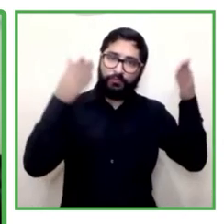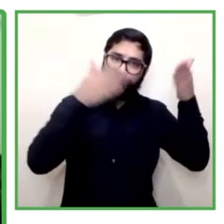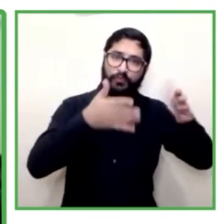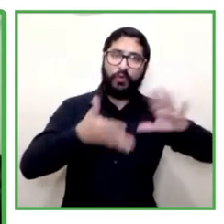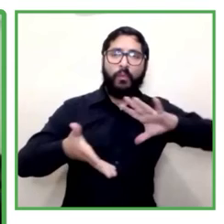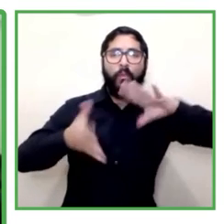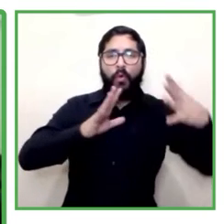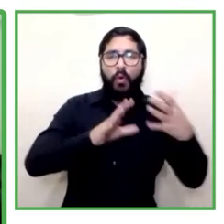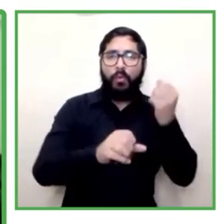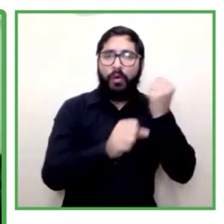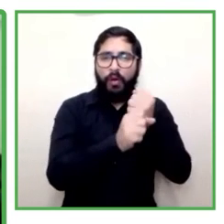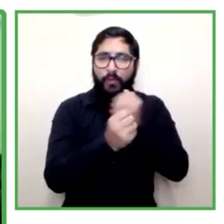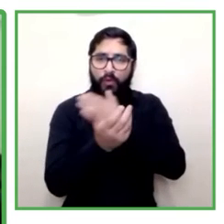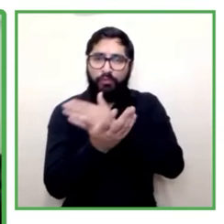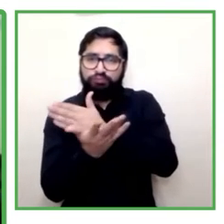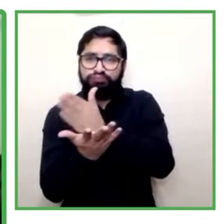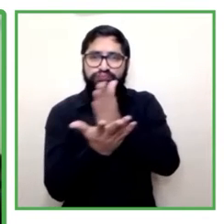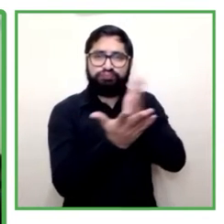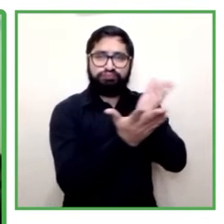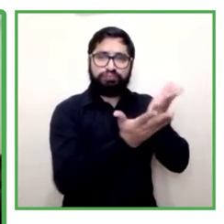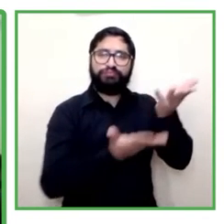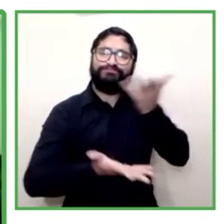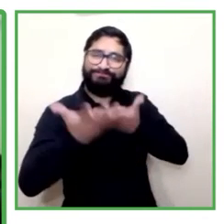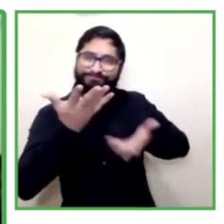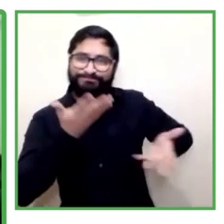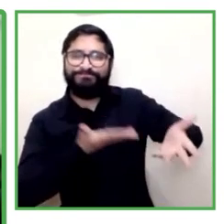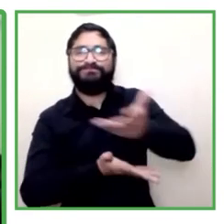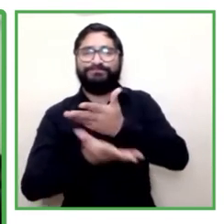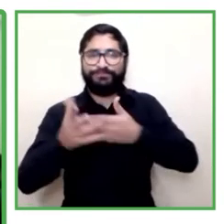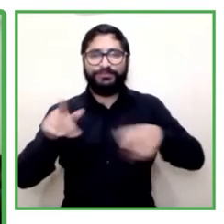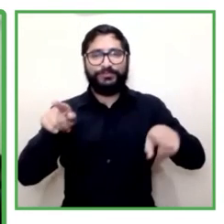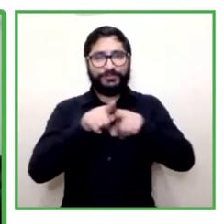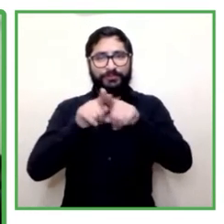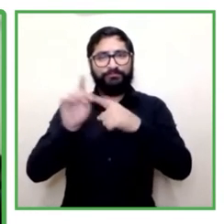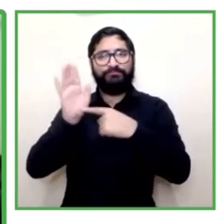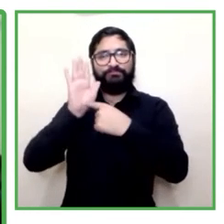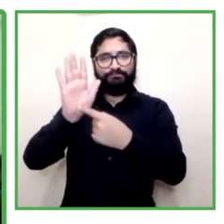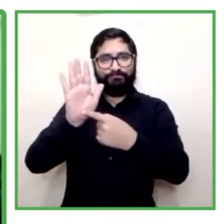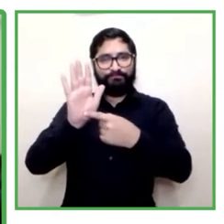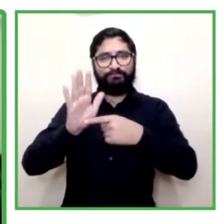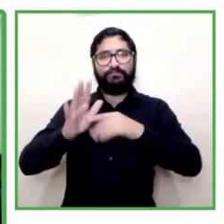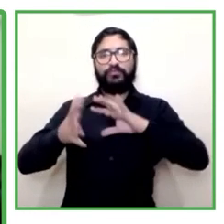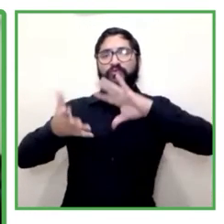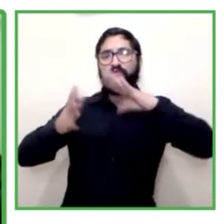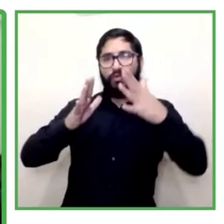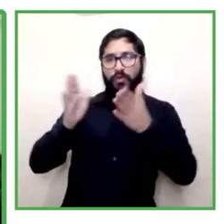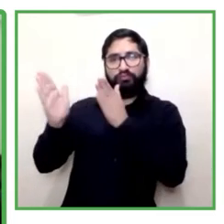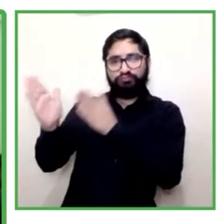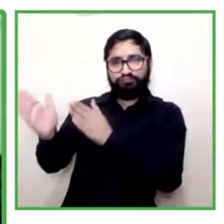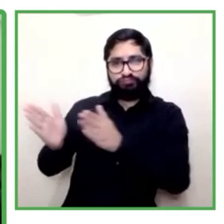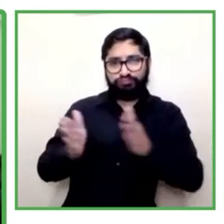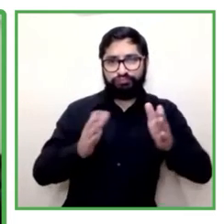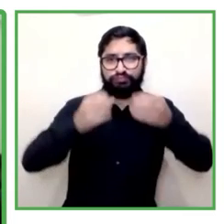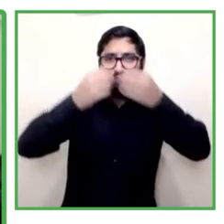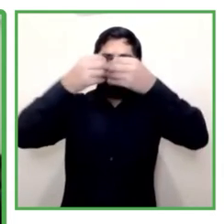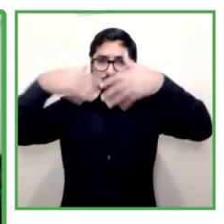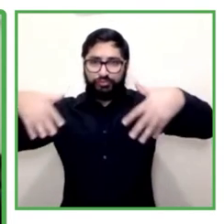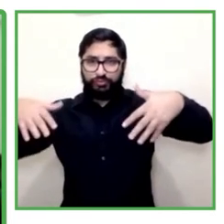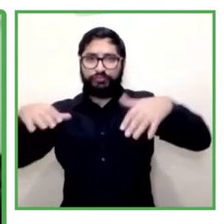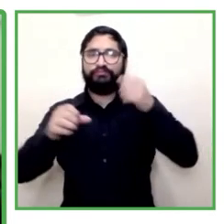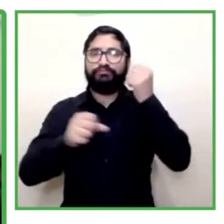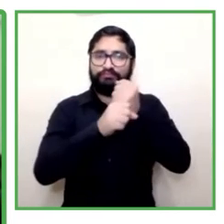también una señal del modo en que se va a organizar el mundo del trabajo. Volveremos sobre ese punto en unos momentos.